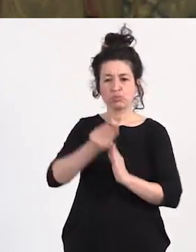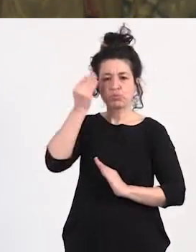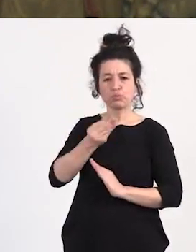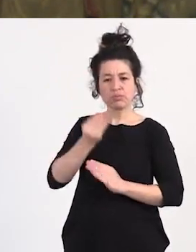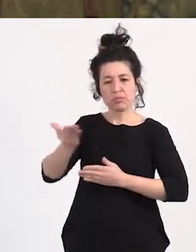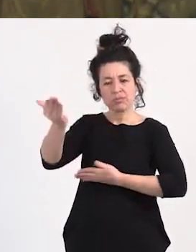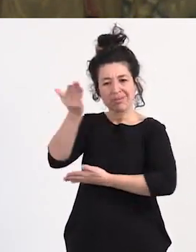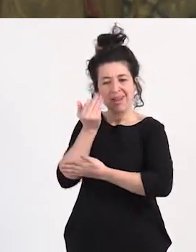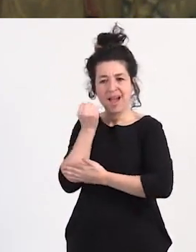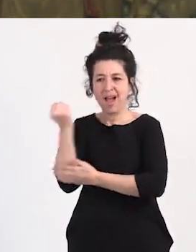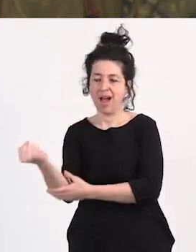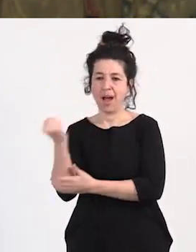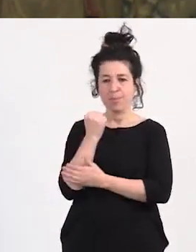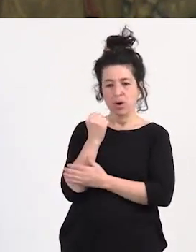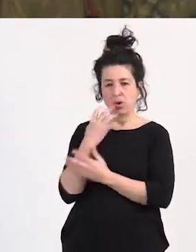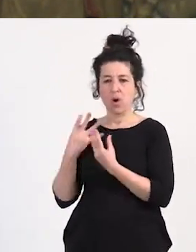nos estamos acompañando